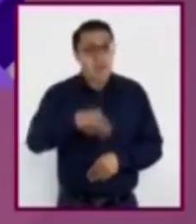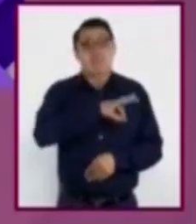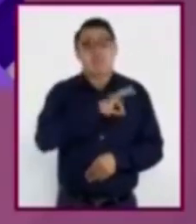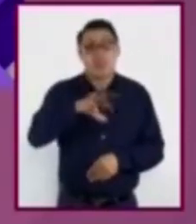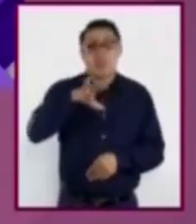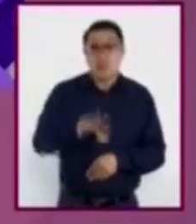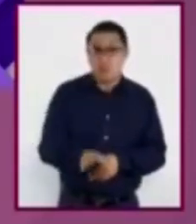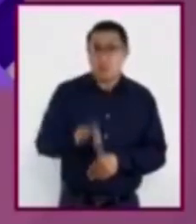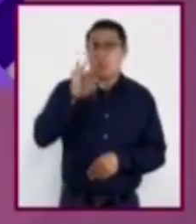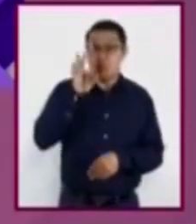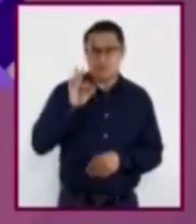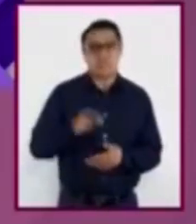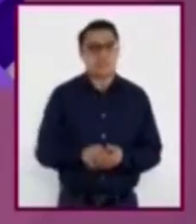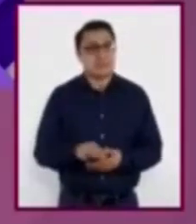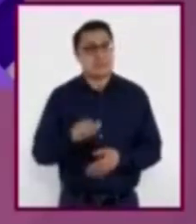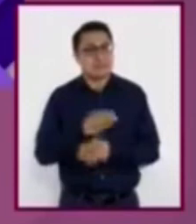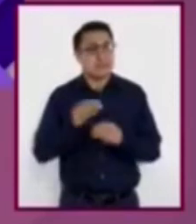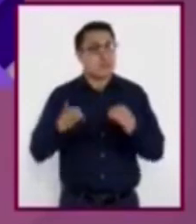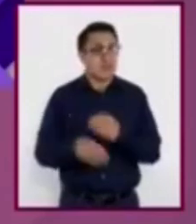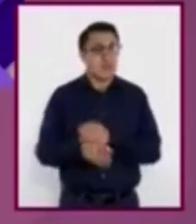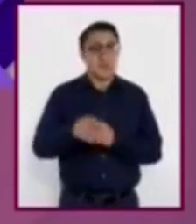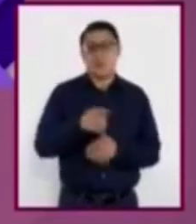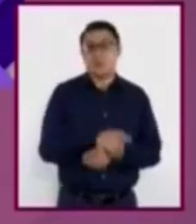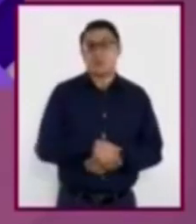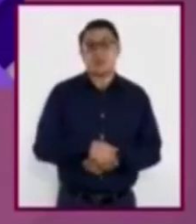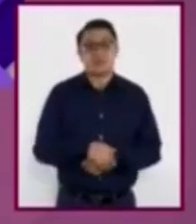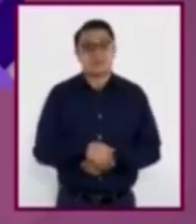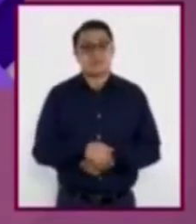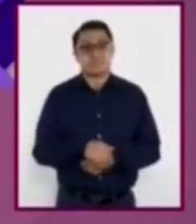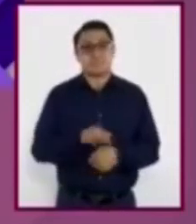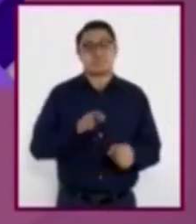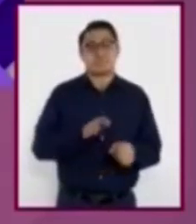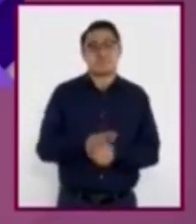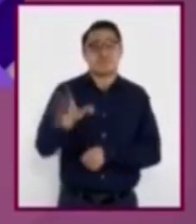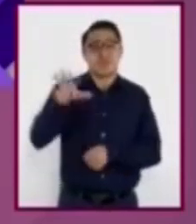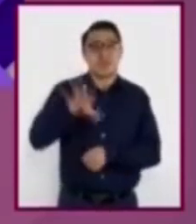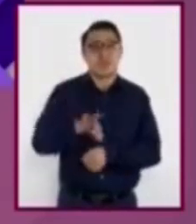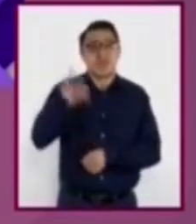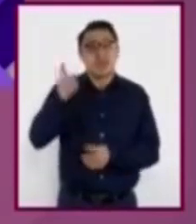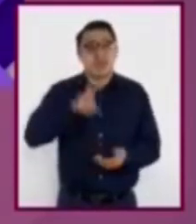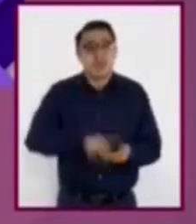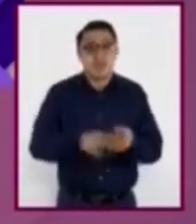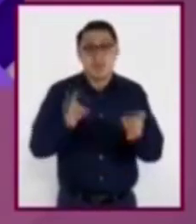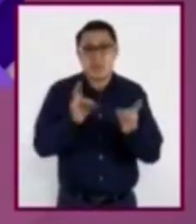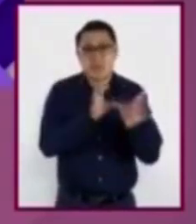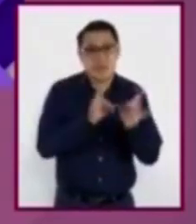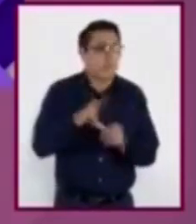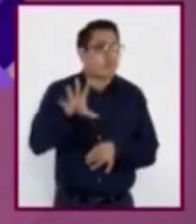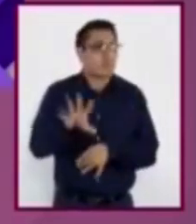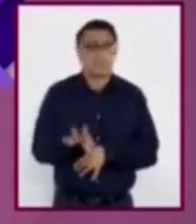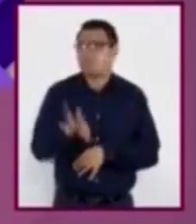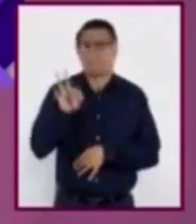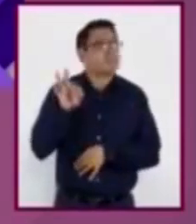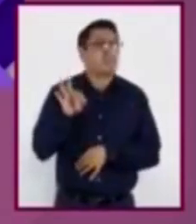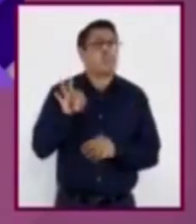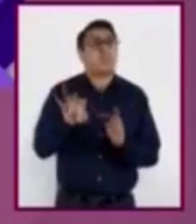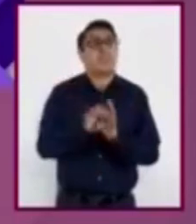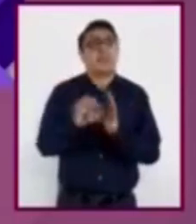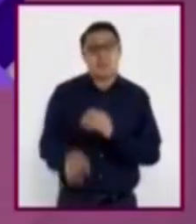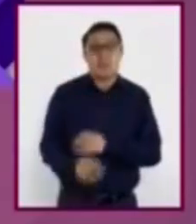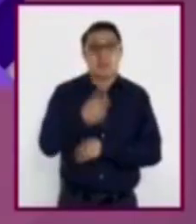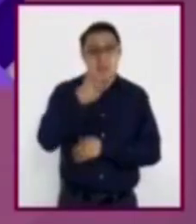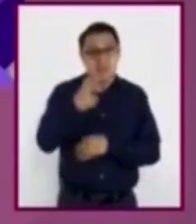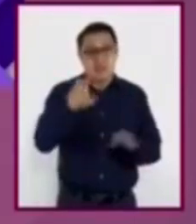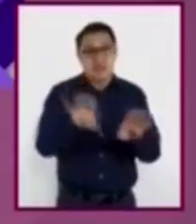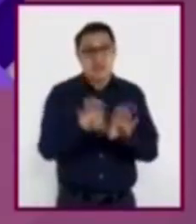elegir. ¿Y qué elegimos dentro de unas circunstancias que no hemos elegido? Y ese es